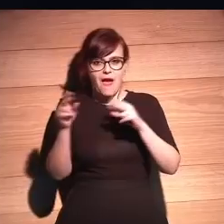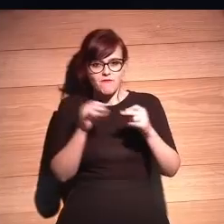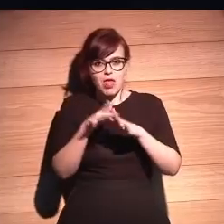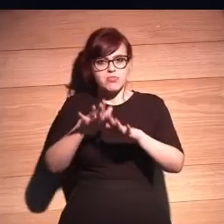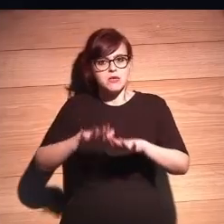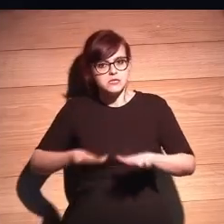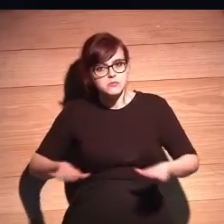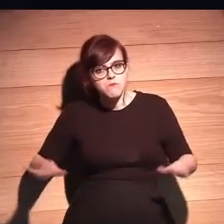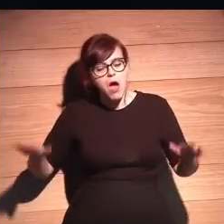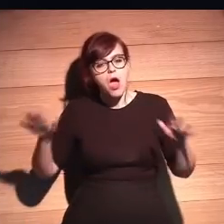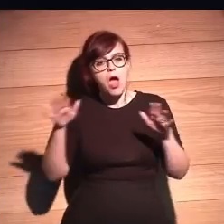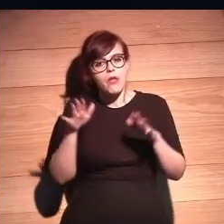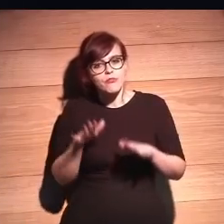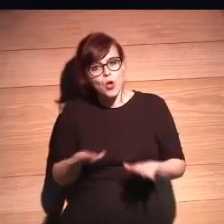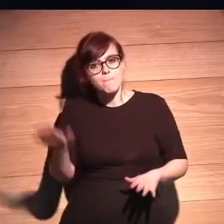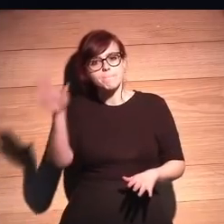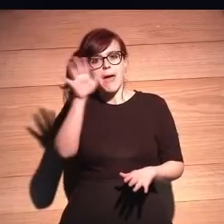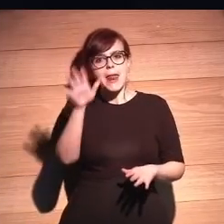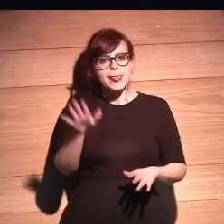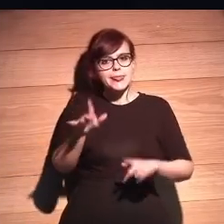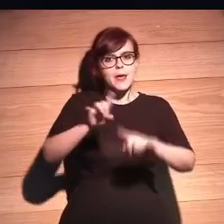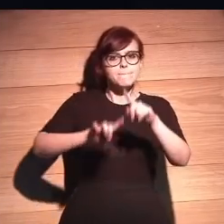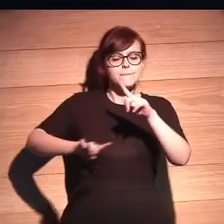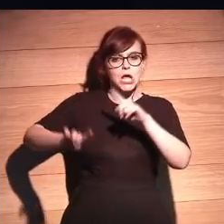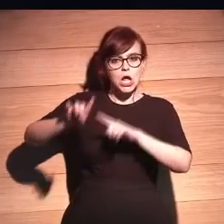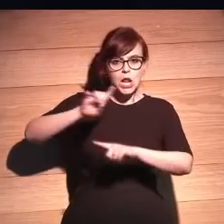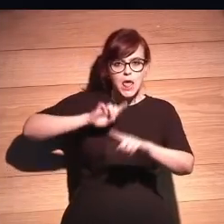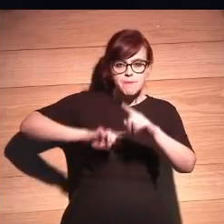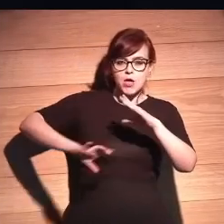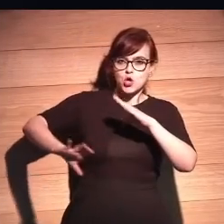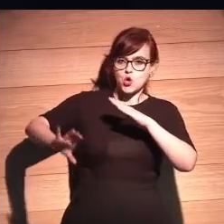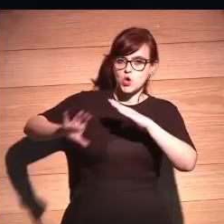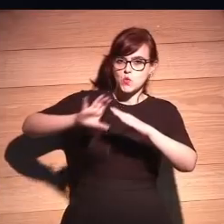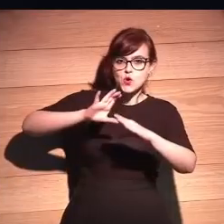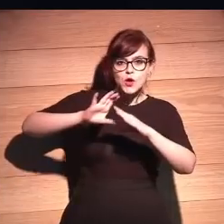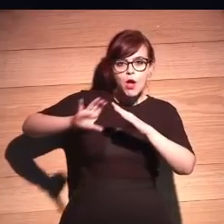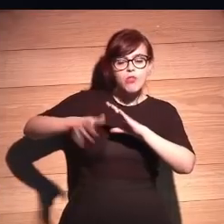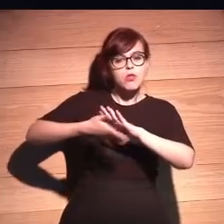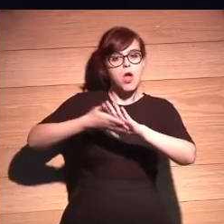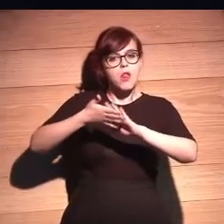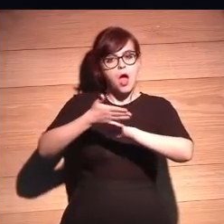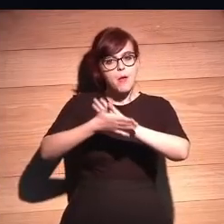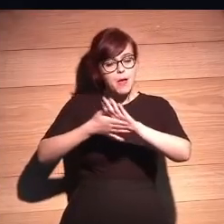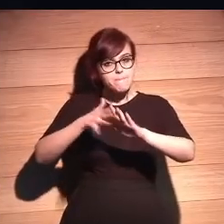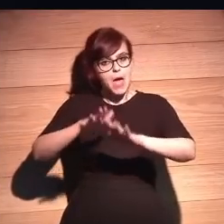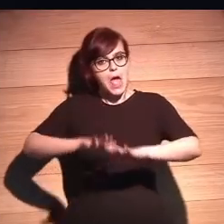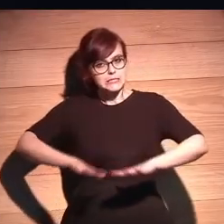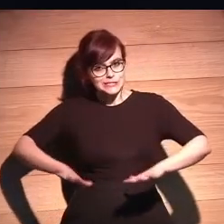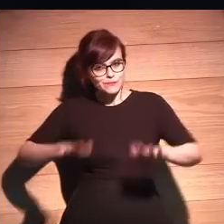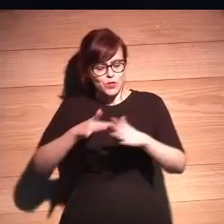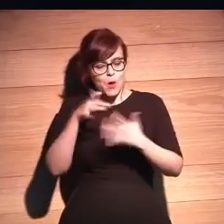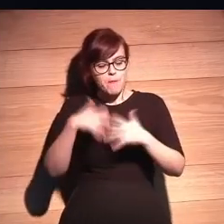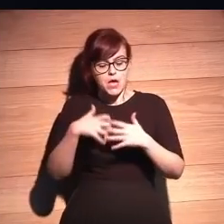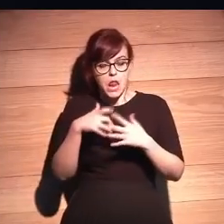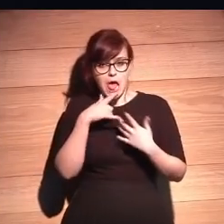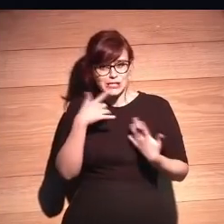hablar más despacio y dice, parece que tenemos un problema de comunicación. Voy a intentar hablar más despacio. ver, lo dice así, ¿eh? A ver si